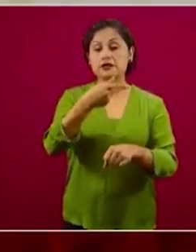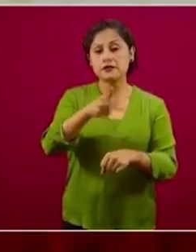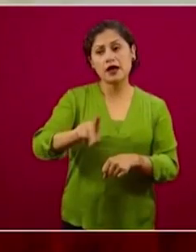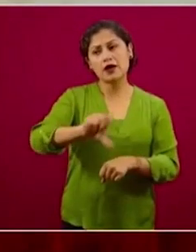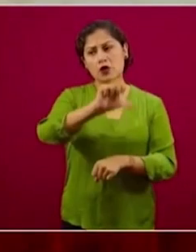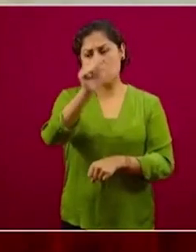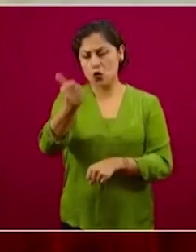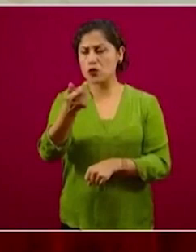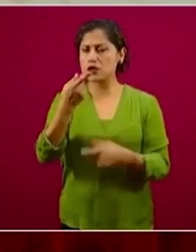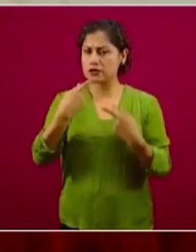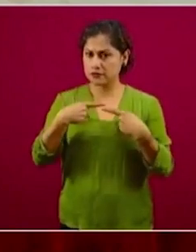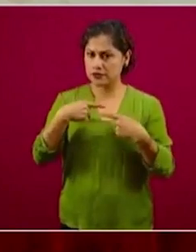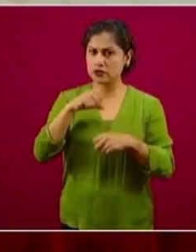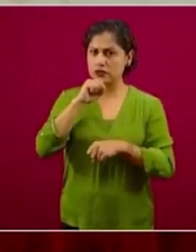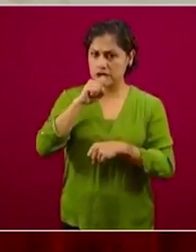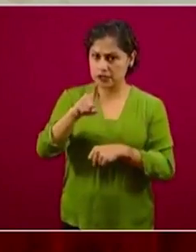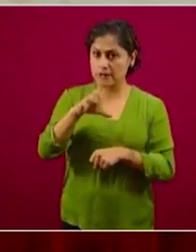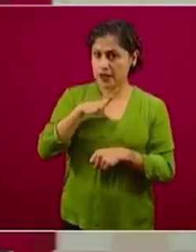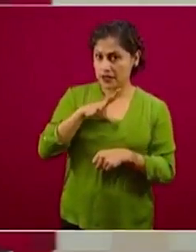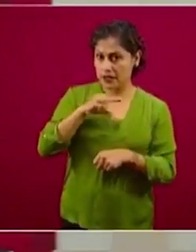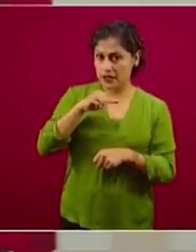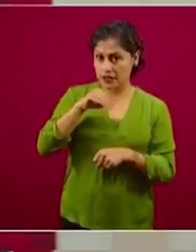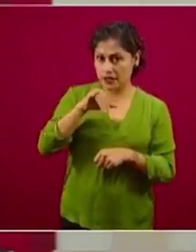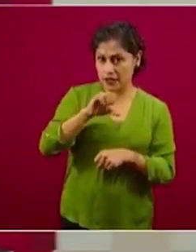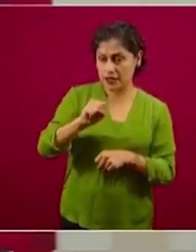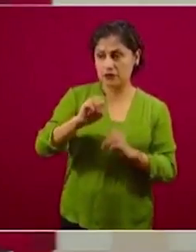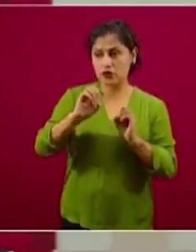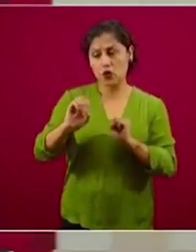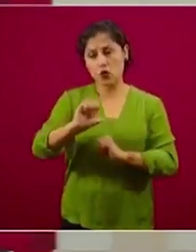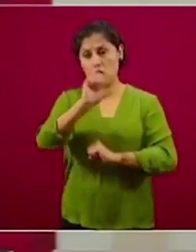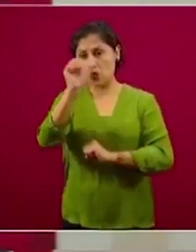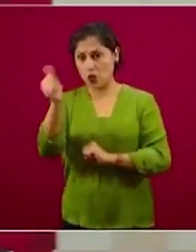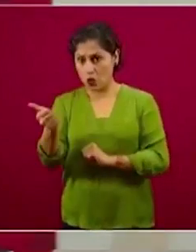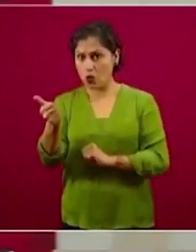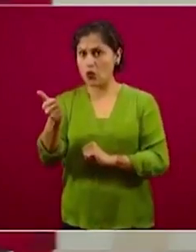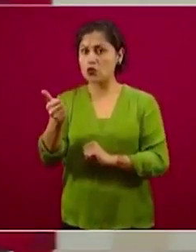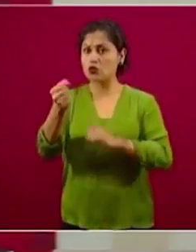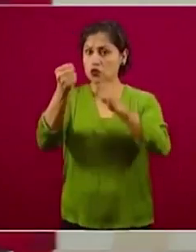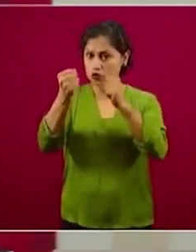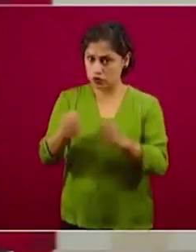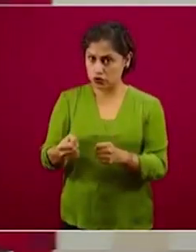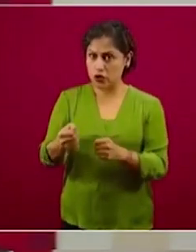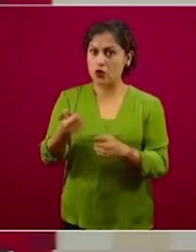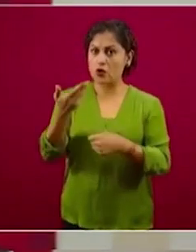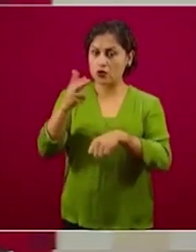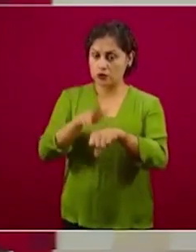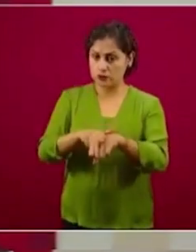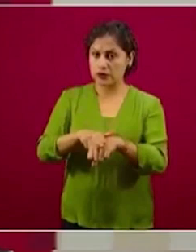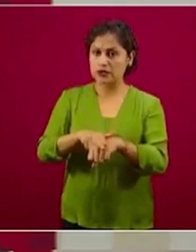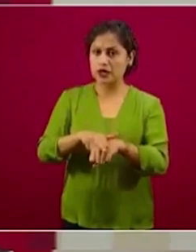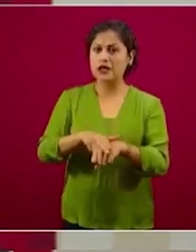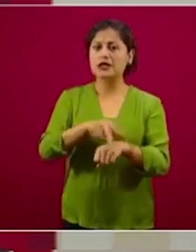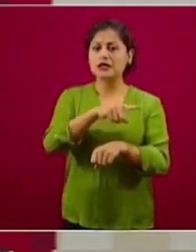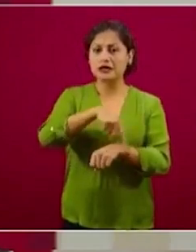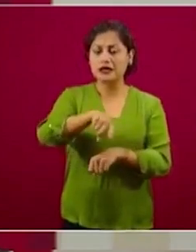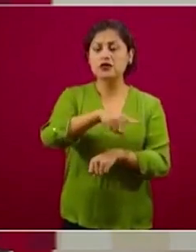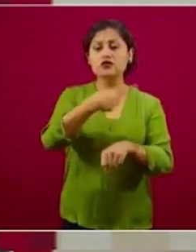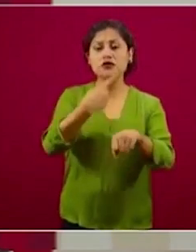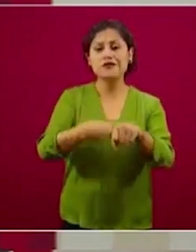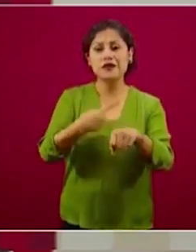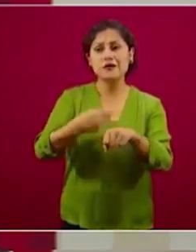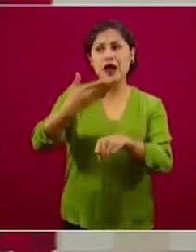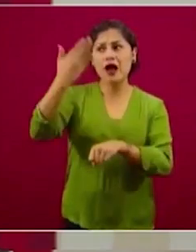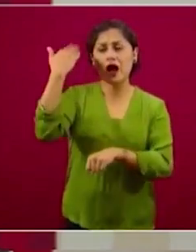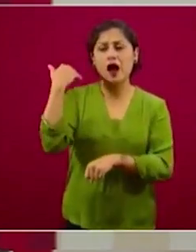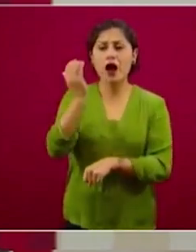o derechohabientes de las otras instituciones de seguridad social, que tienen ciertas enfermedades de alta frecuencia, se puedan